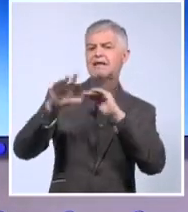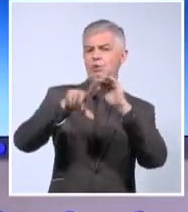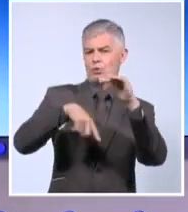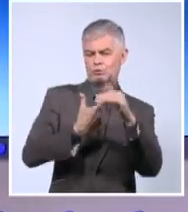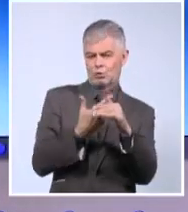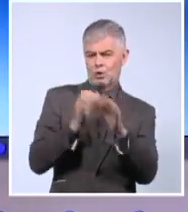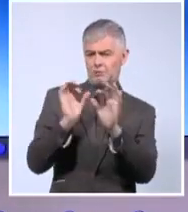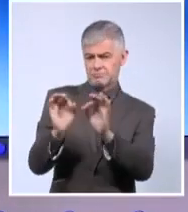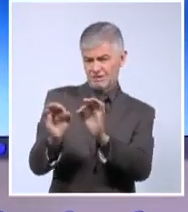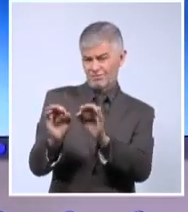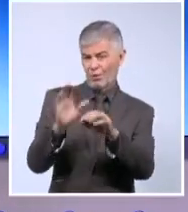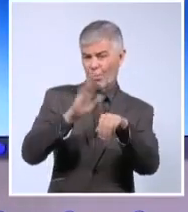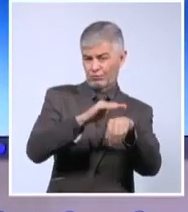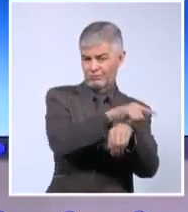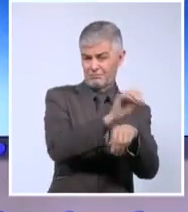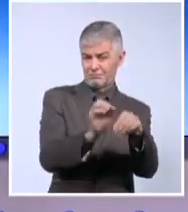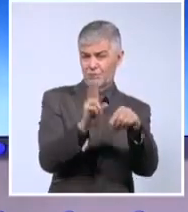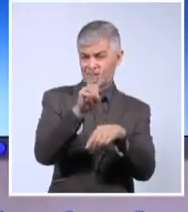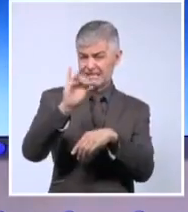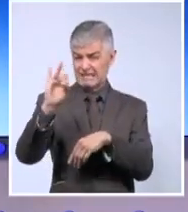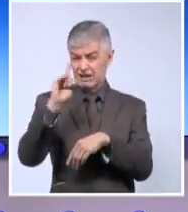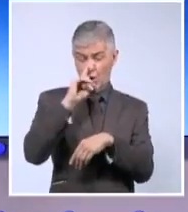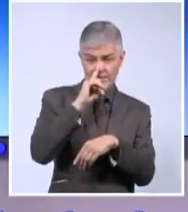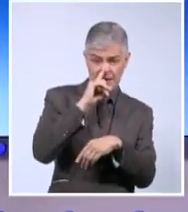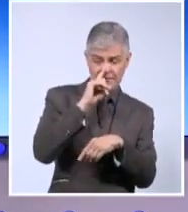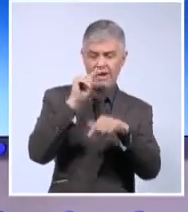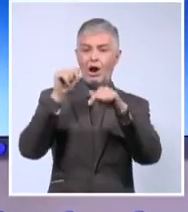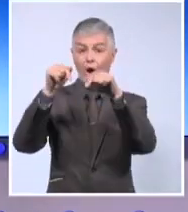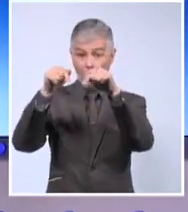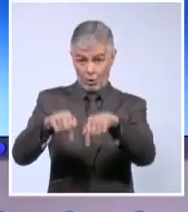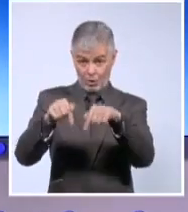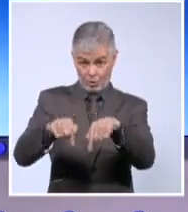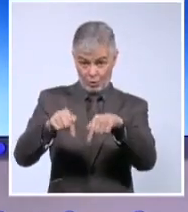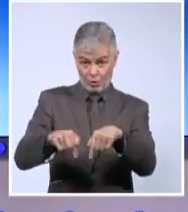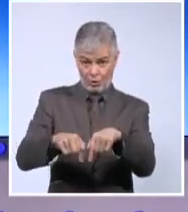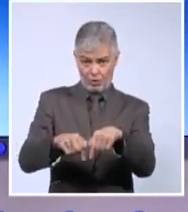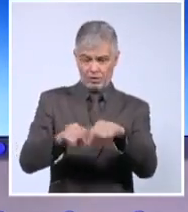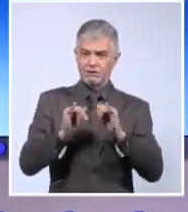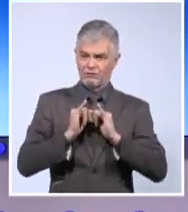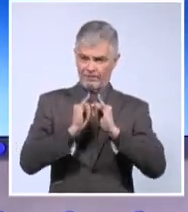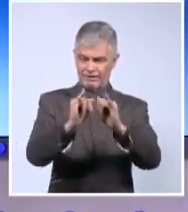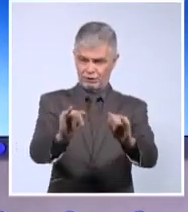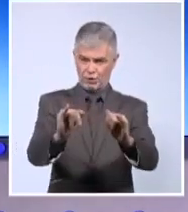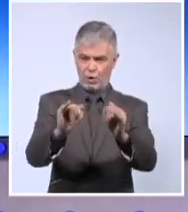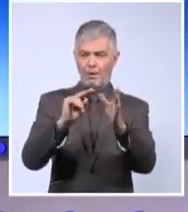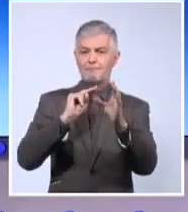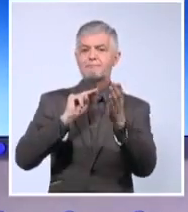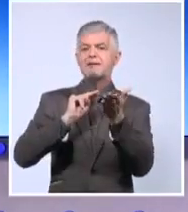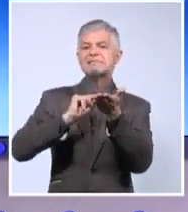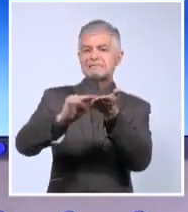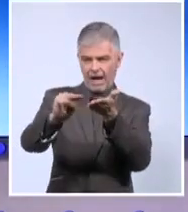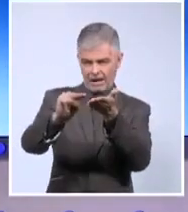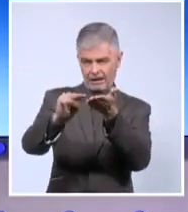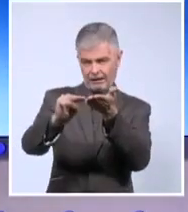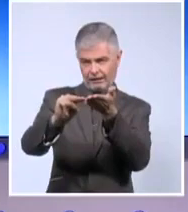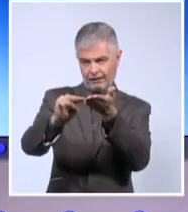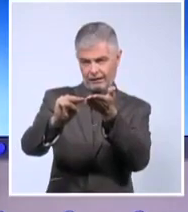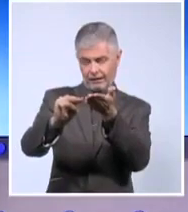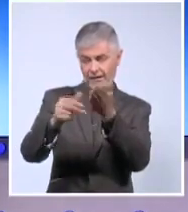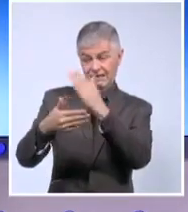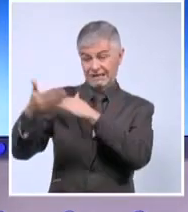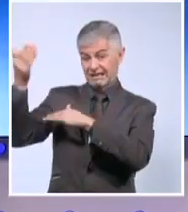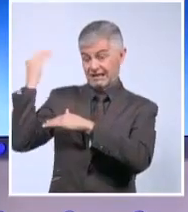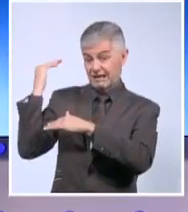27 de noviembre. Porque hoy fue a dar a conocer esa carta, esa carta representativa de aquel